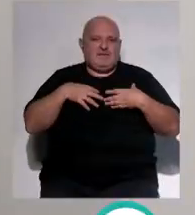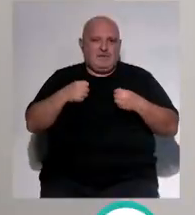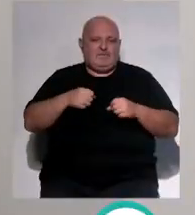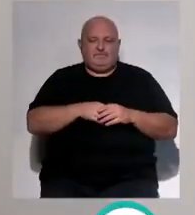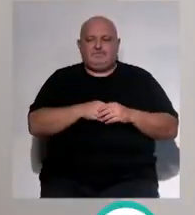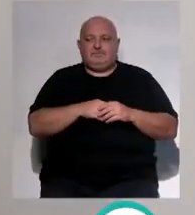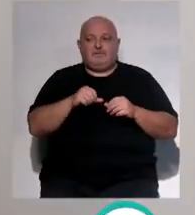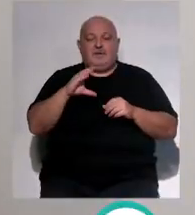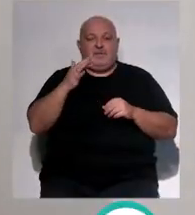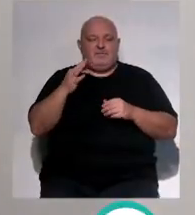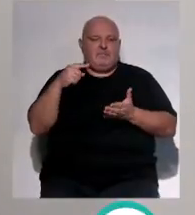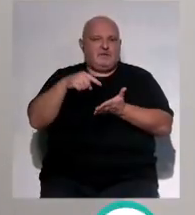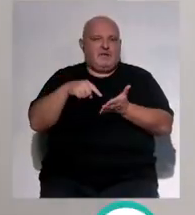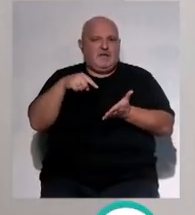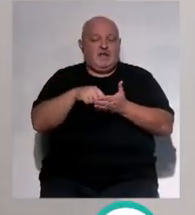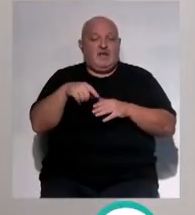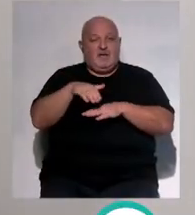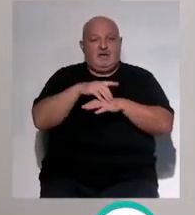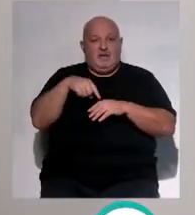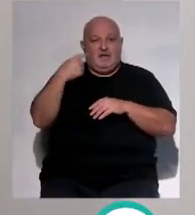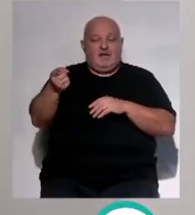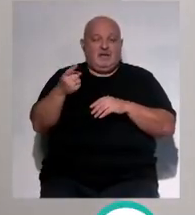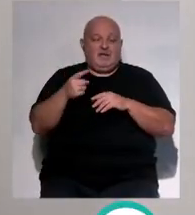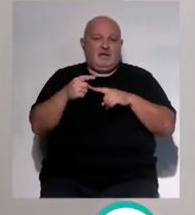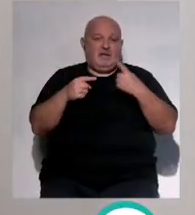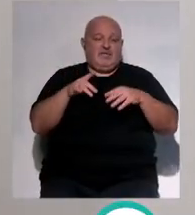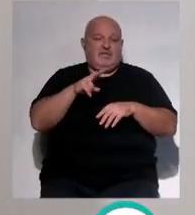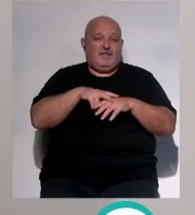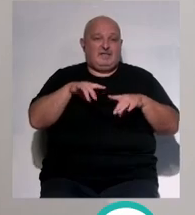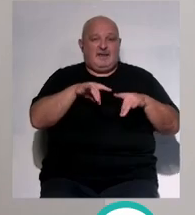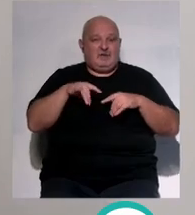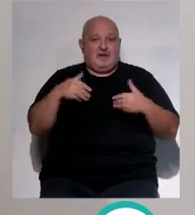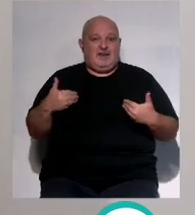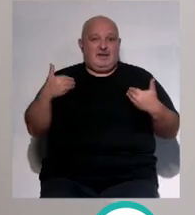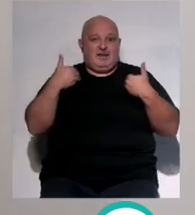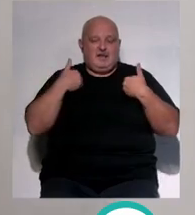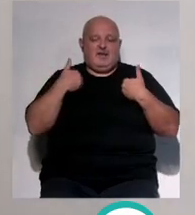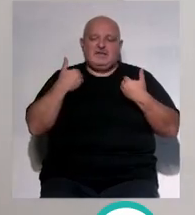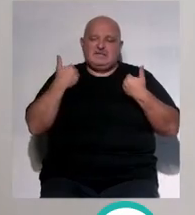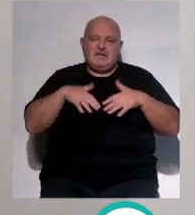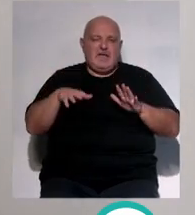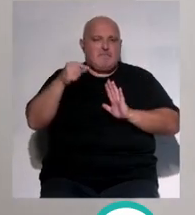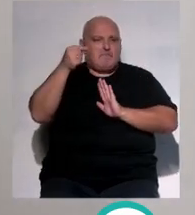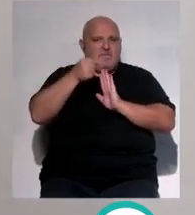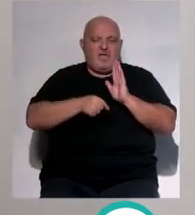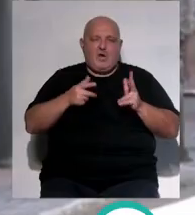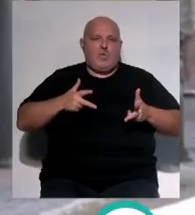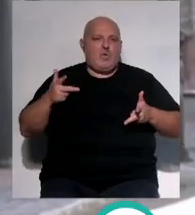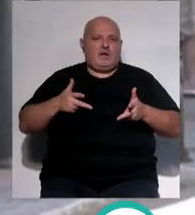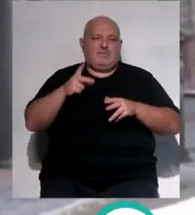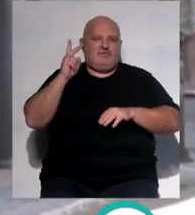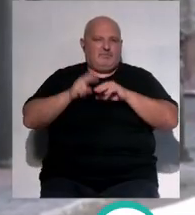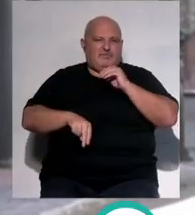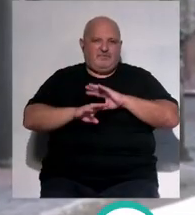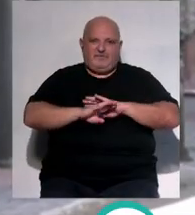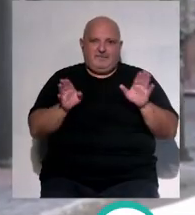desde CESIV exigimos tanto a la administración como a la delegación territorial de salud que tomen cuantas medidas sean oportunas para acabar con esta